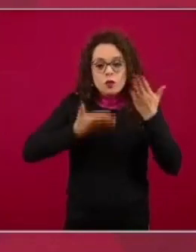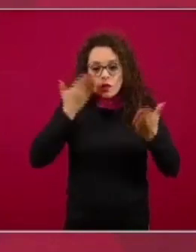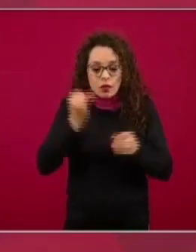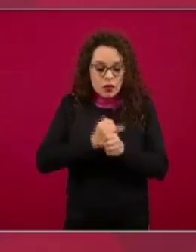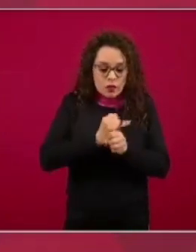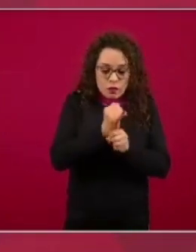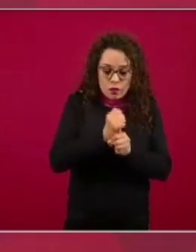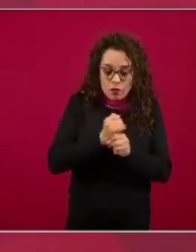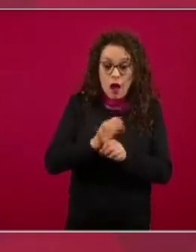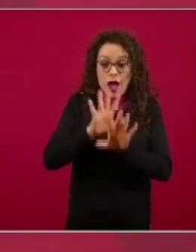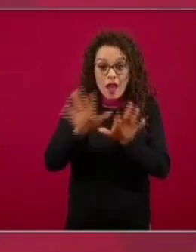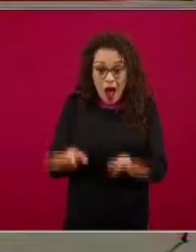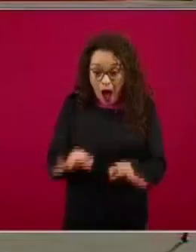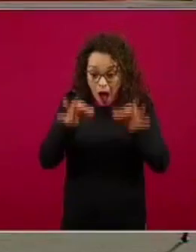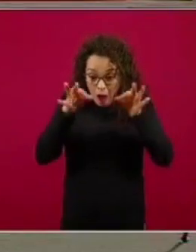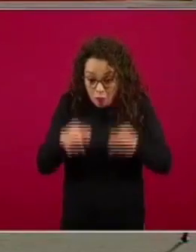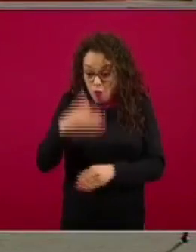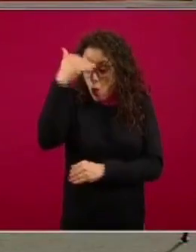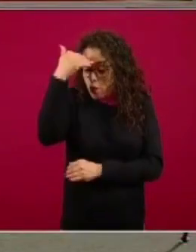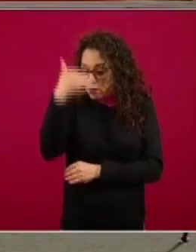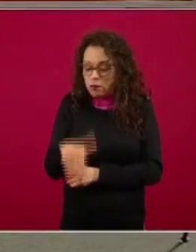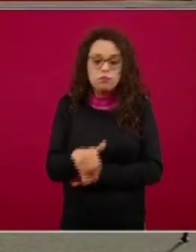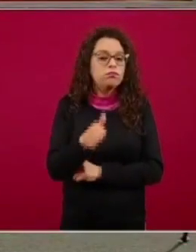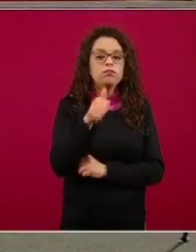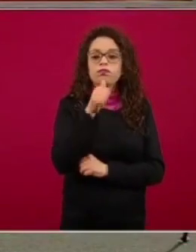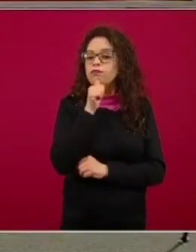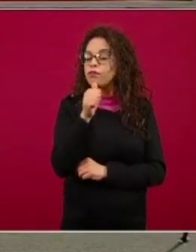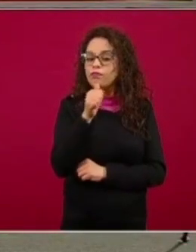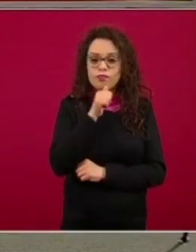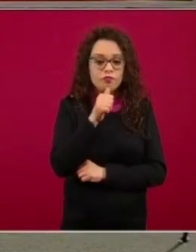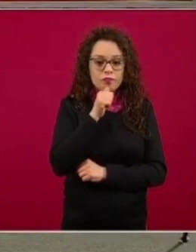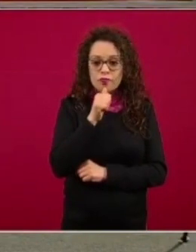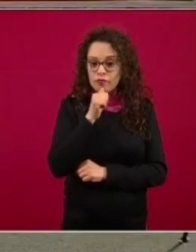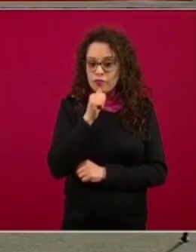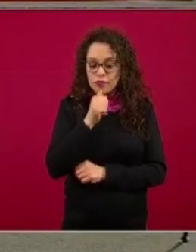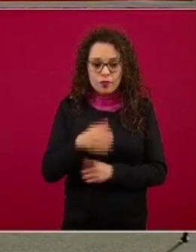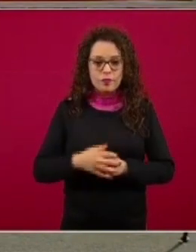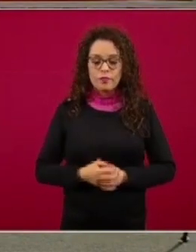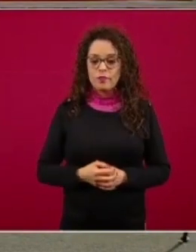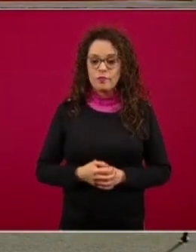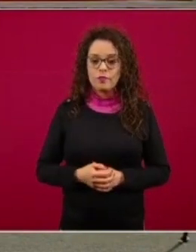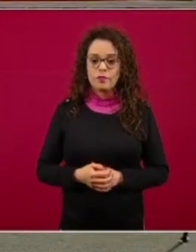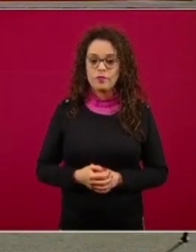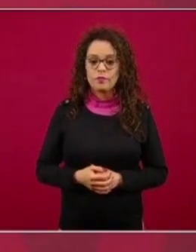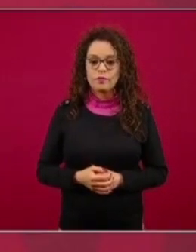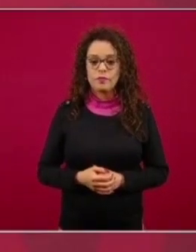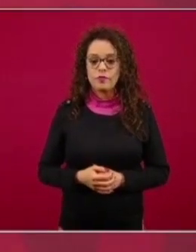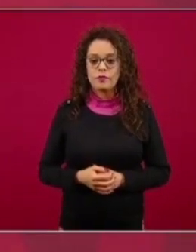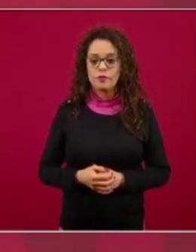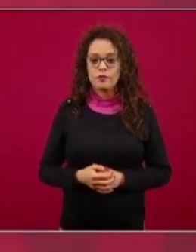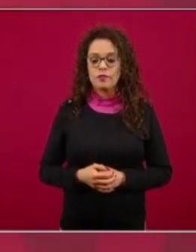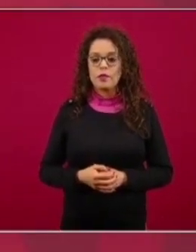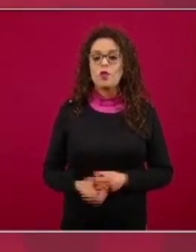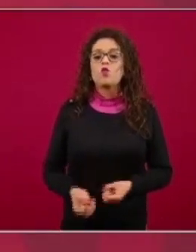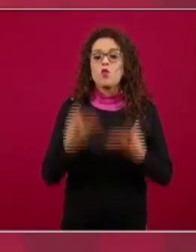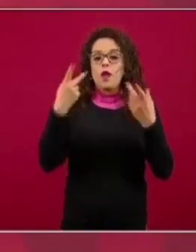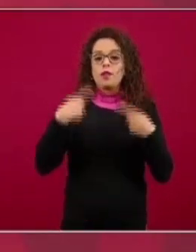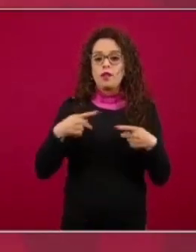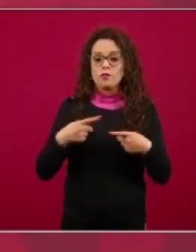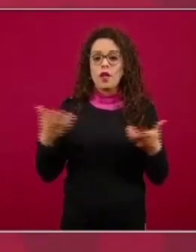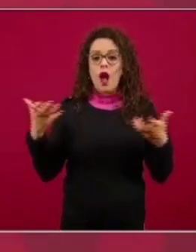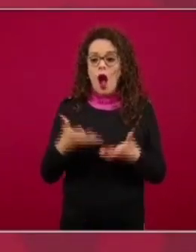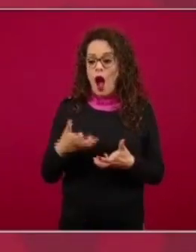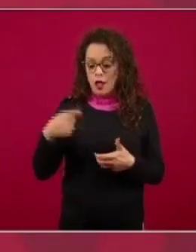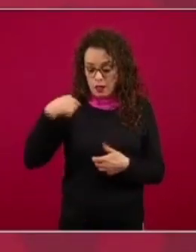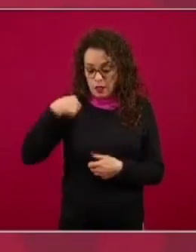certidumbre cuál es la contribución de las personas asintomáticas en la propagación del virus en